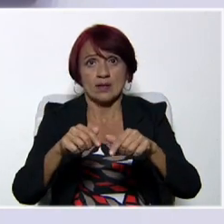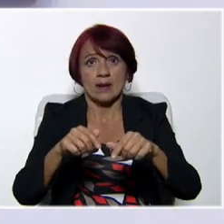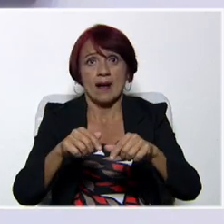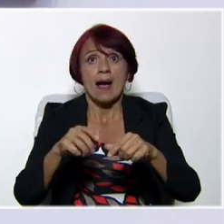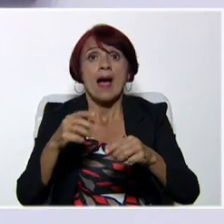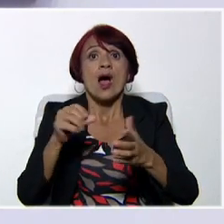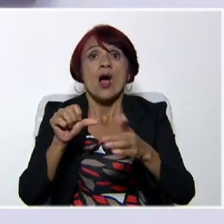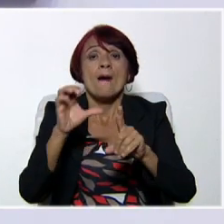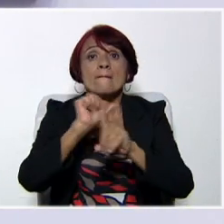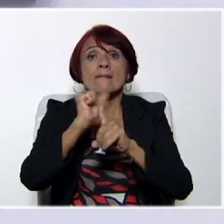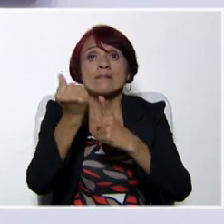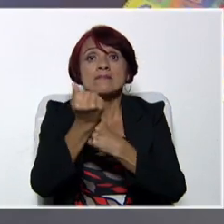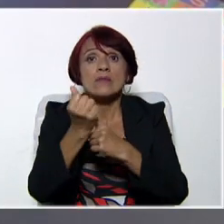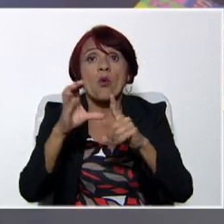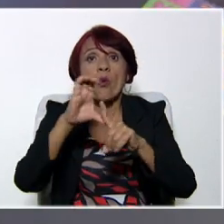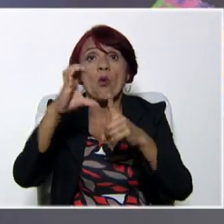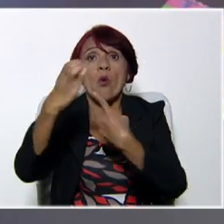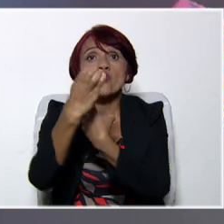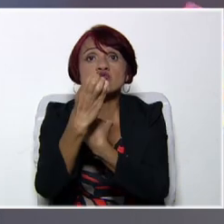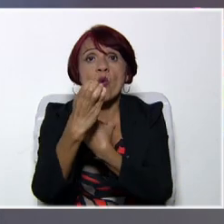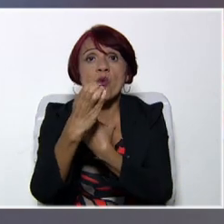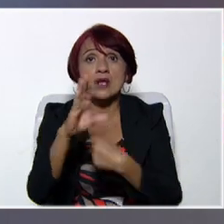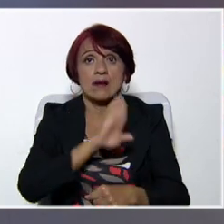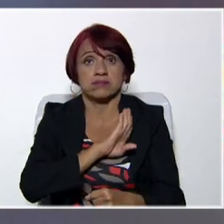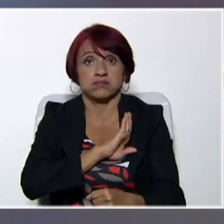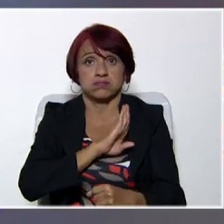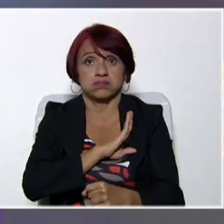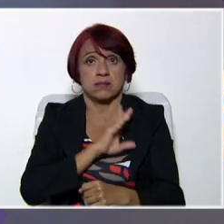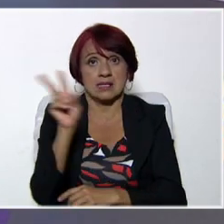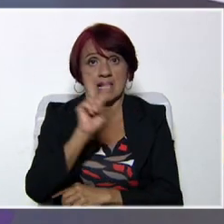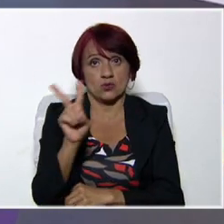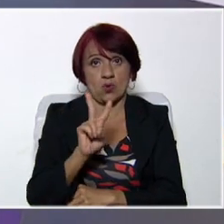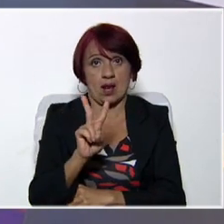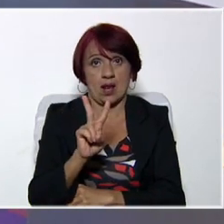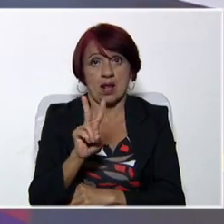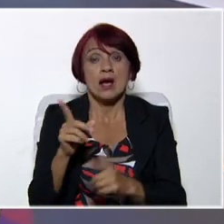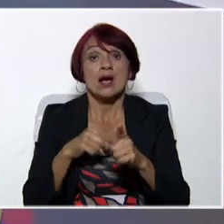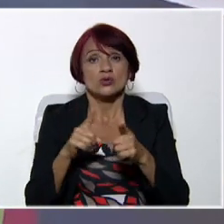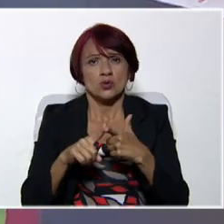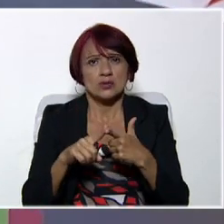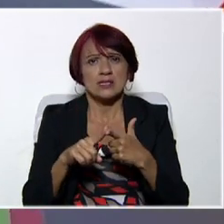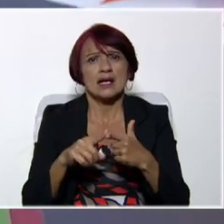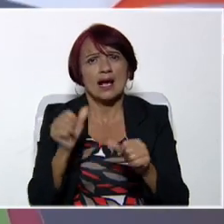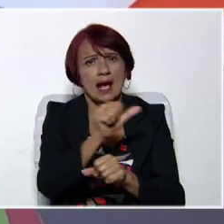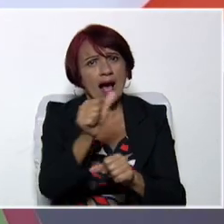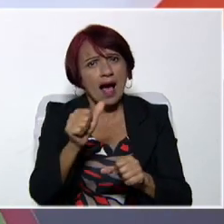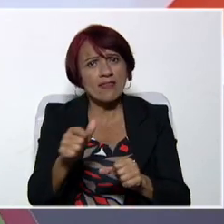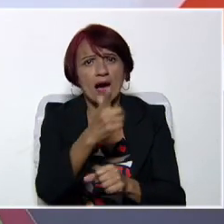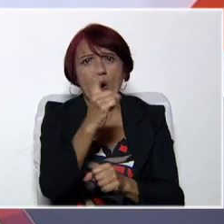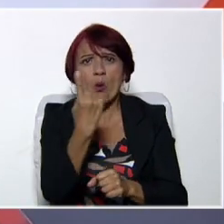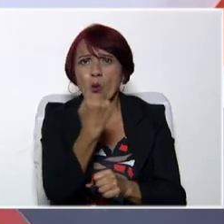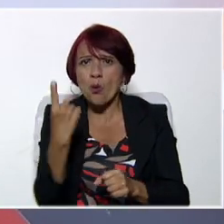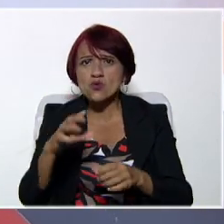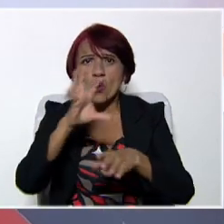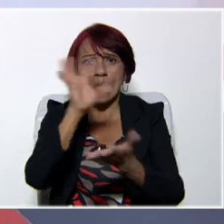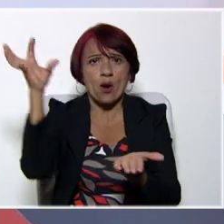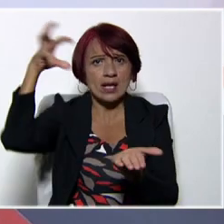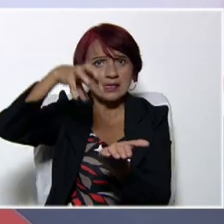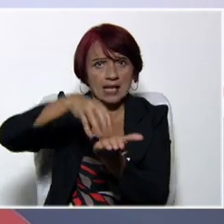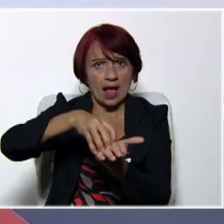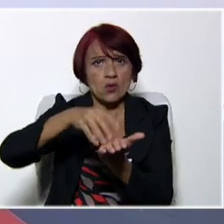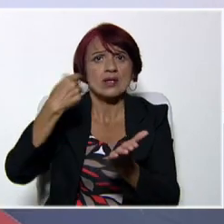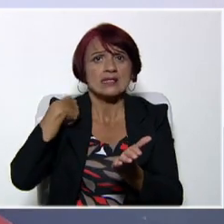Patrimonios Cultural y Natural de Venezuela. Sabemos que en cada uno de sus estados tenemos